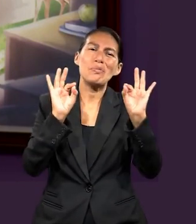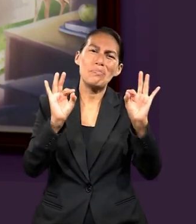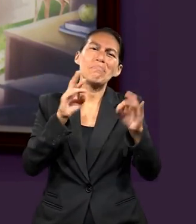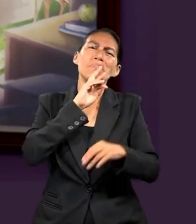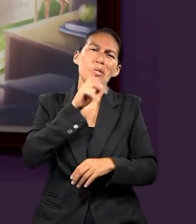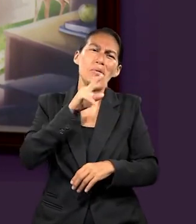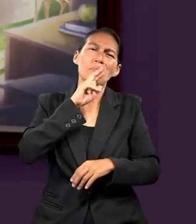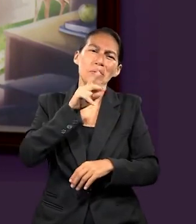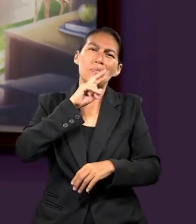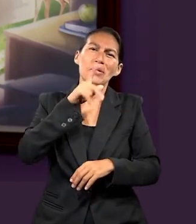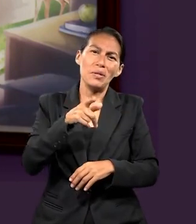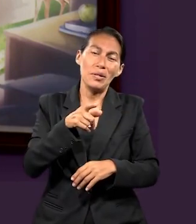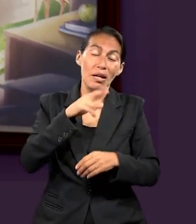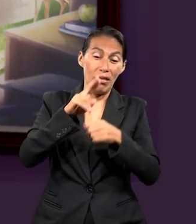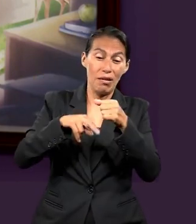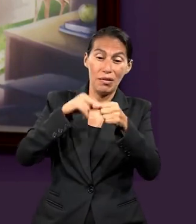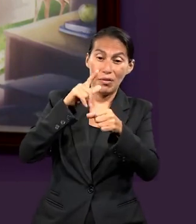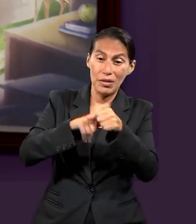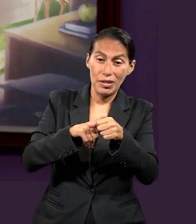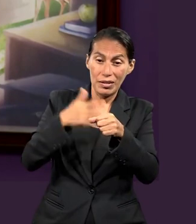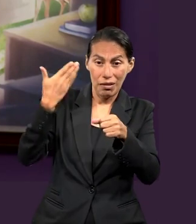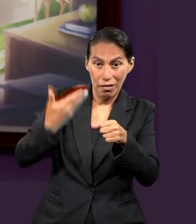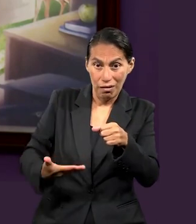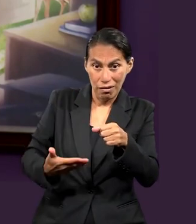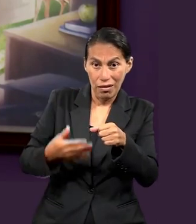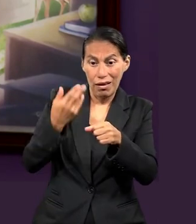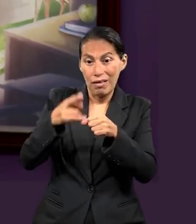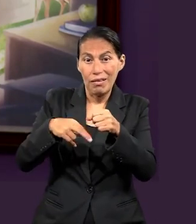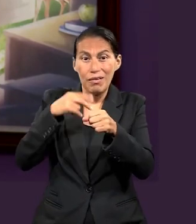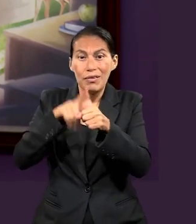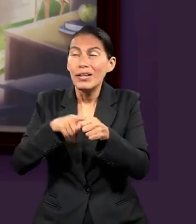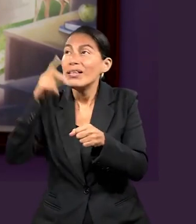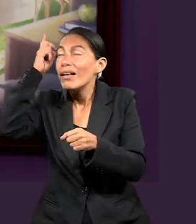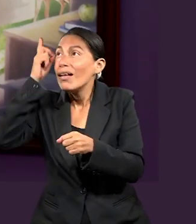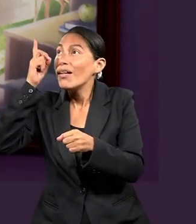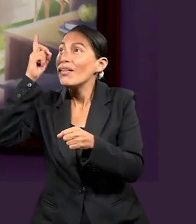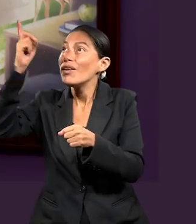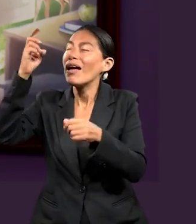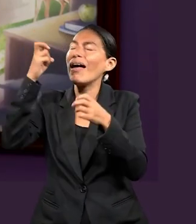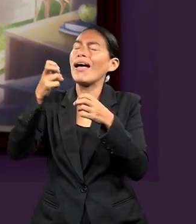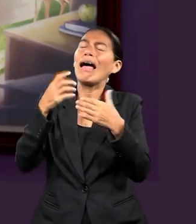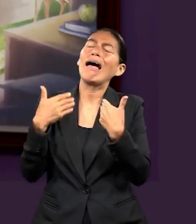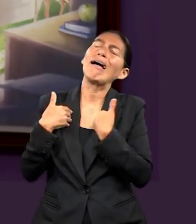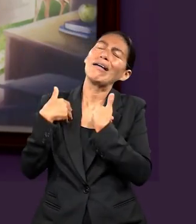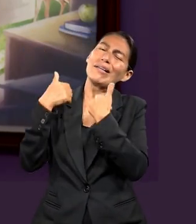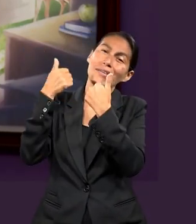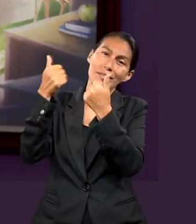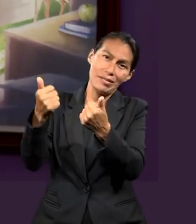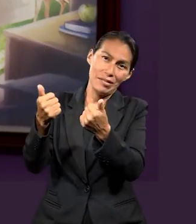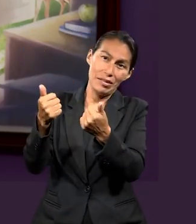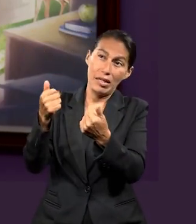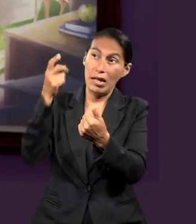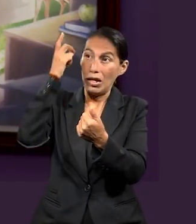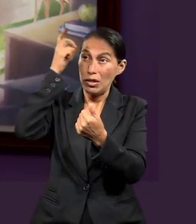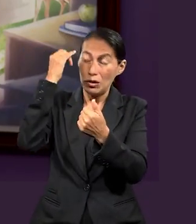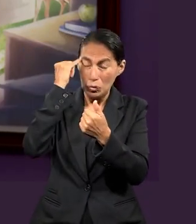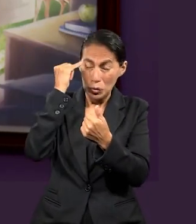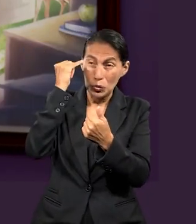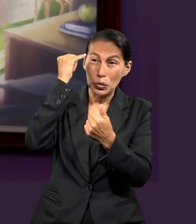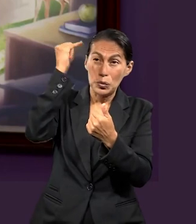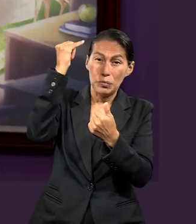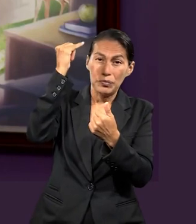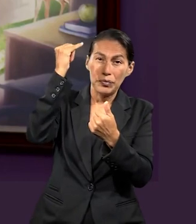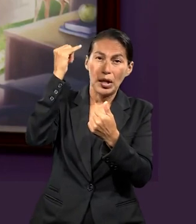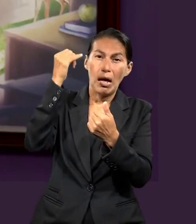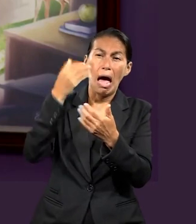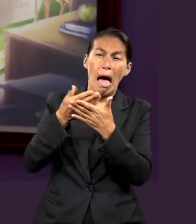naturaleza. Y también más entendemos la naturaleza de Dios y lo que Dios